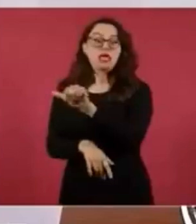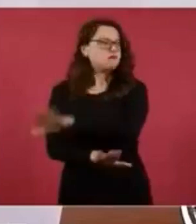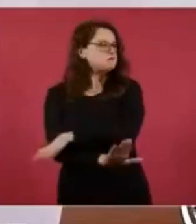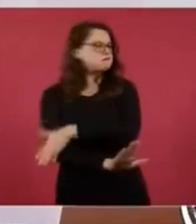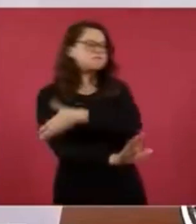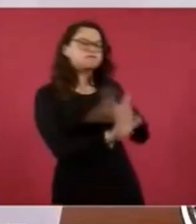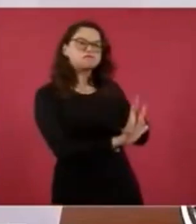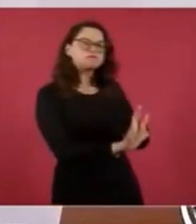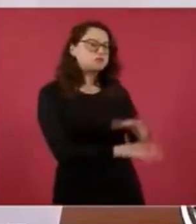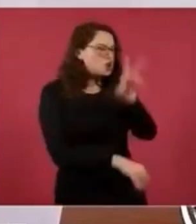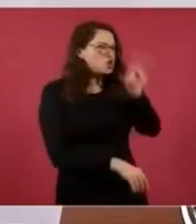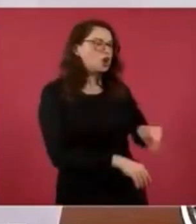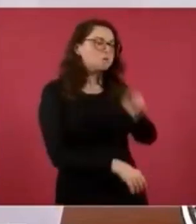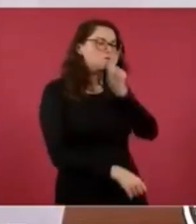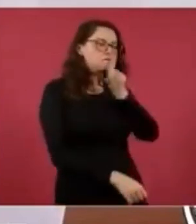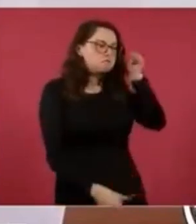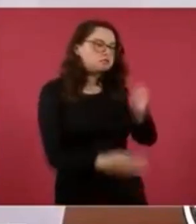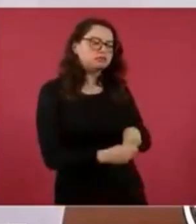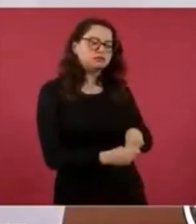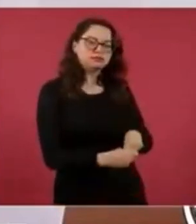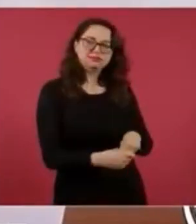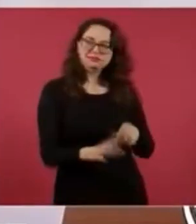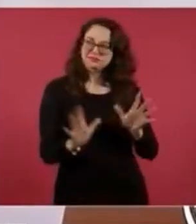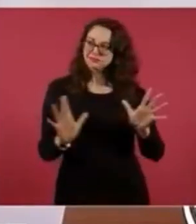la privacidad.